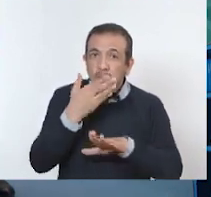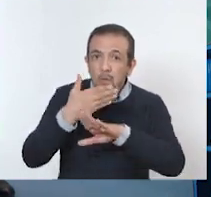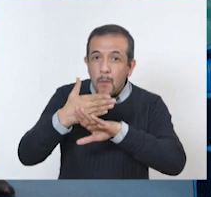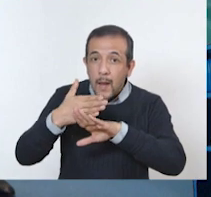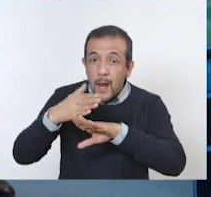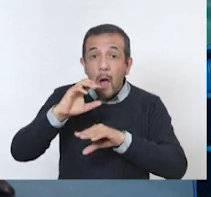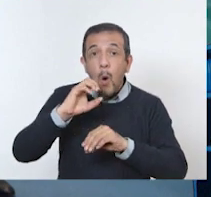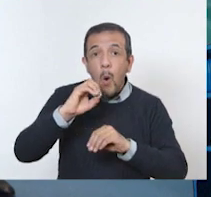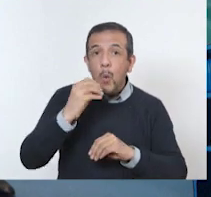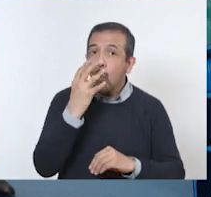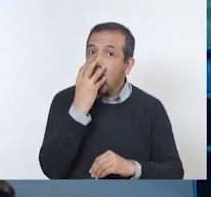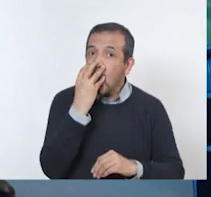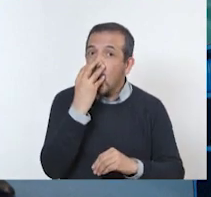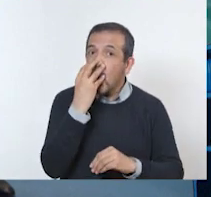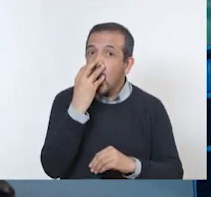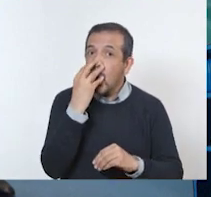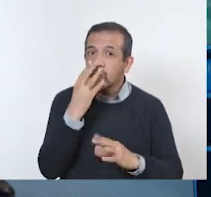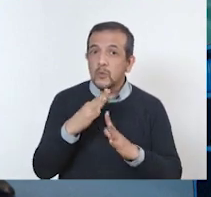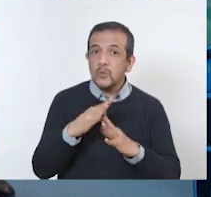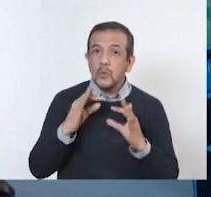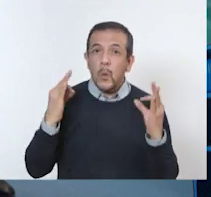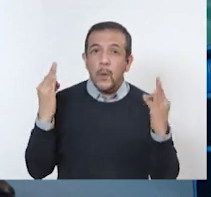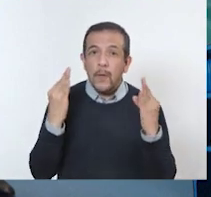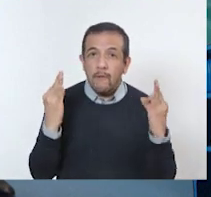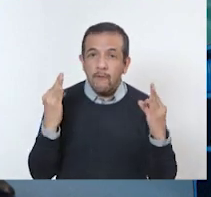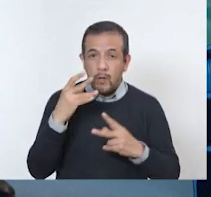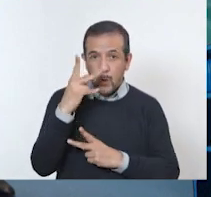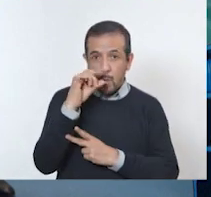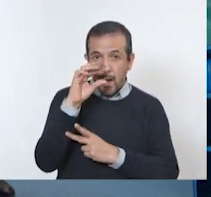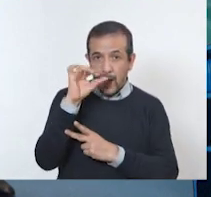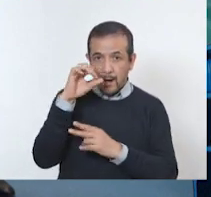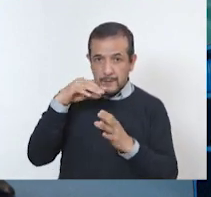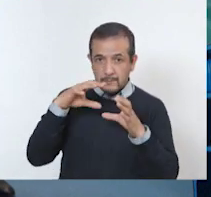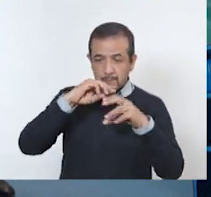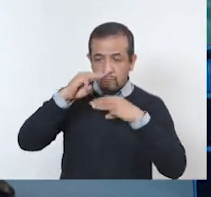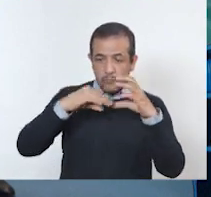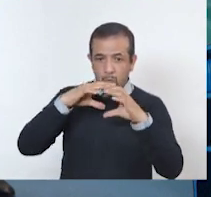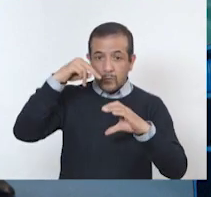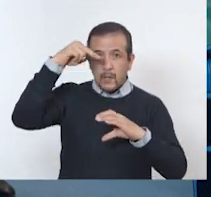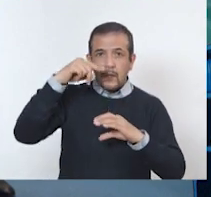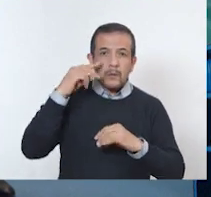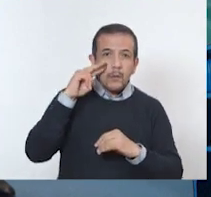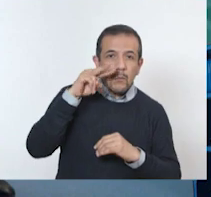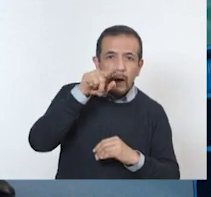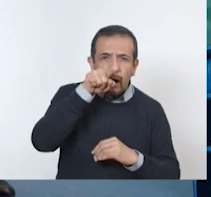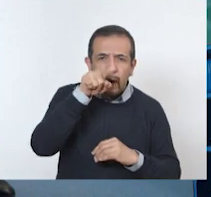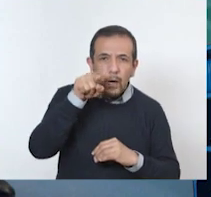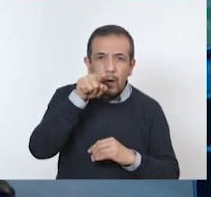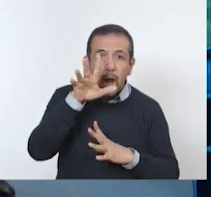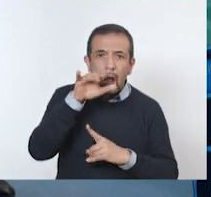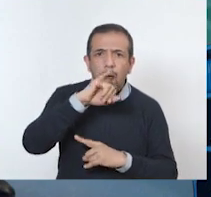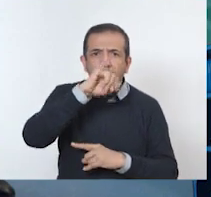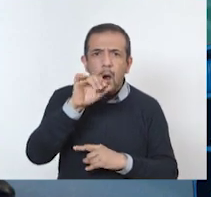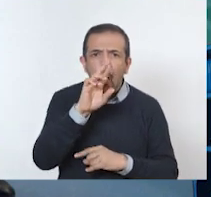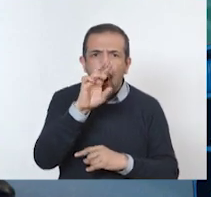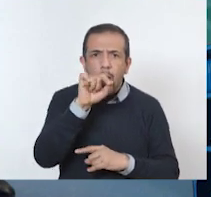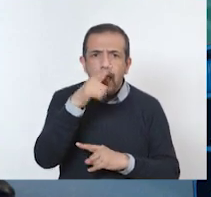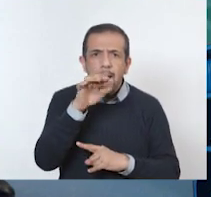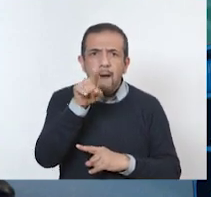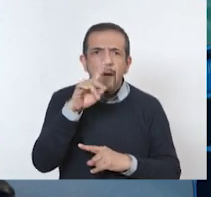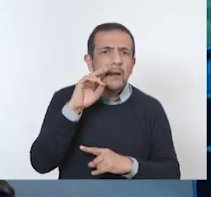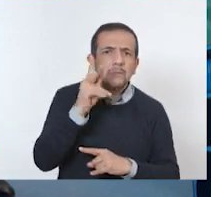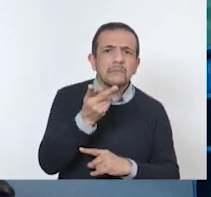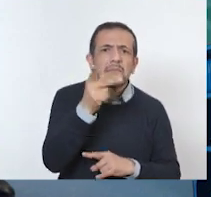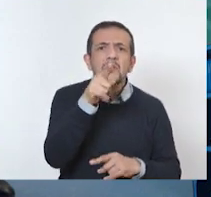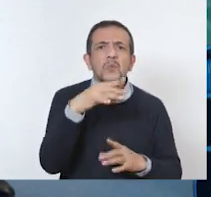Tiene toda la razón. ¿Qué piensan niñas y niños? en casita? Creo que levantó la mano allá este Jorge. A ver,